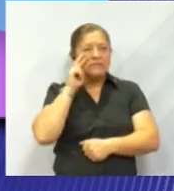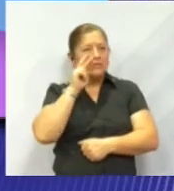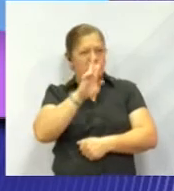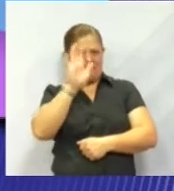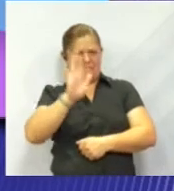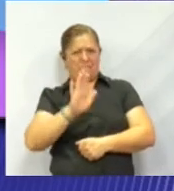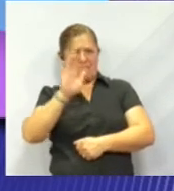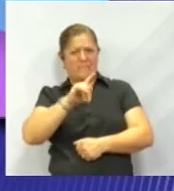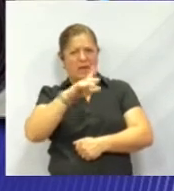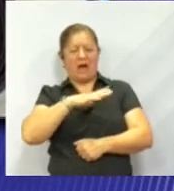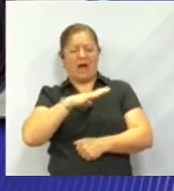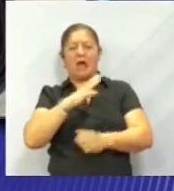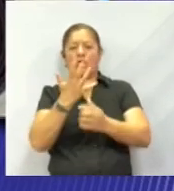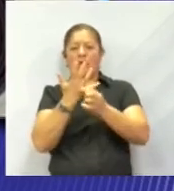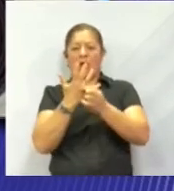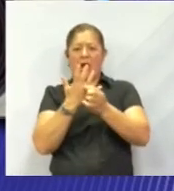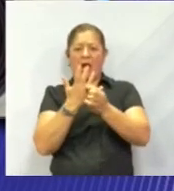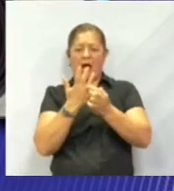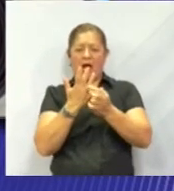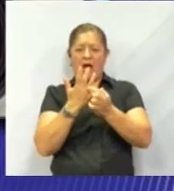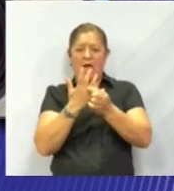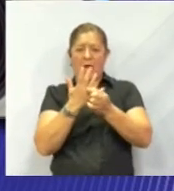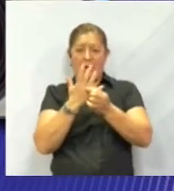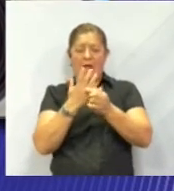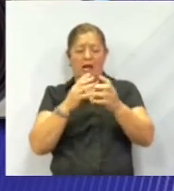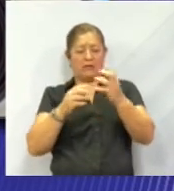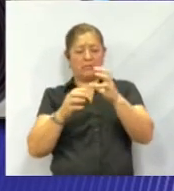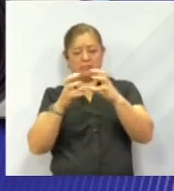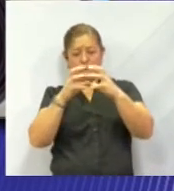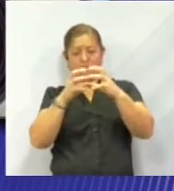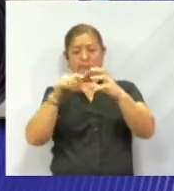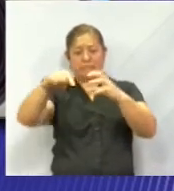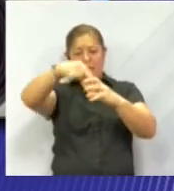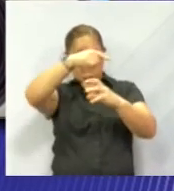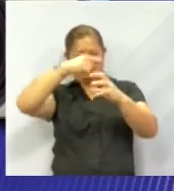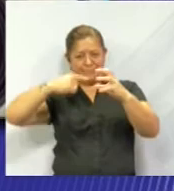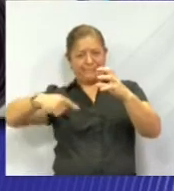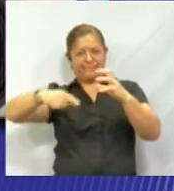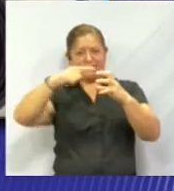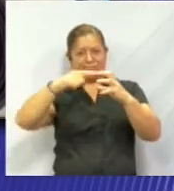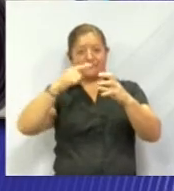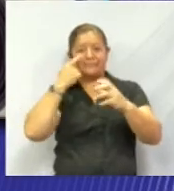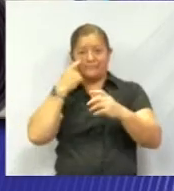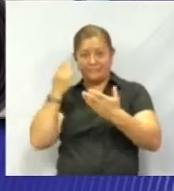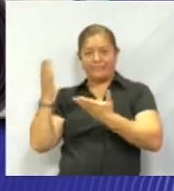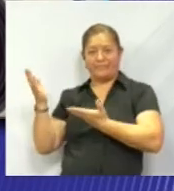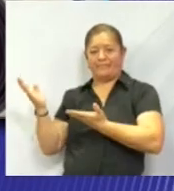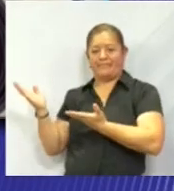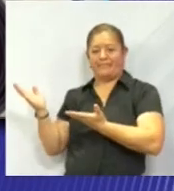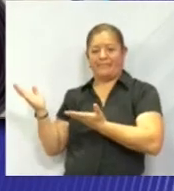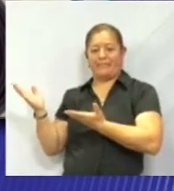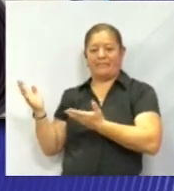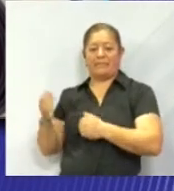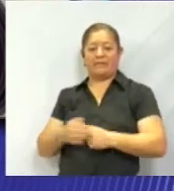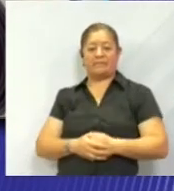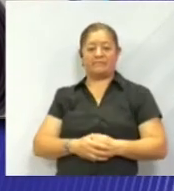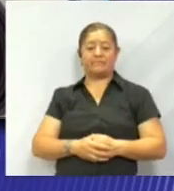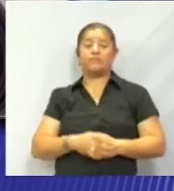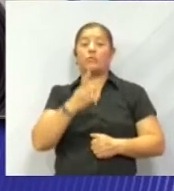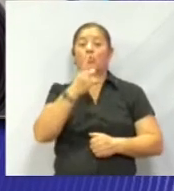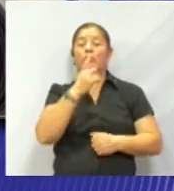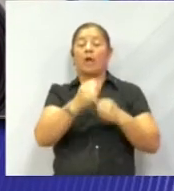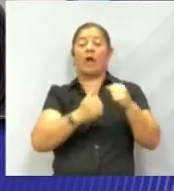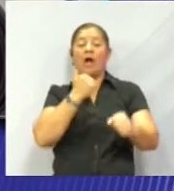si tuviera un anillo alrededor. Pues bueno, Saturno, si tú te das en Saturno un año, dura